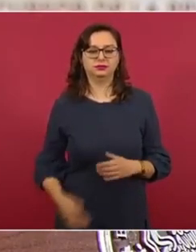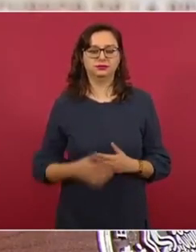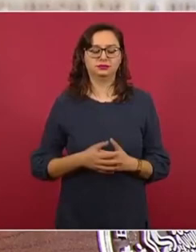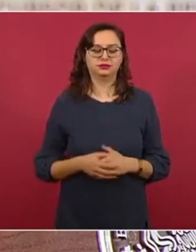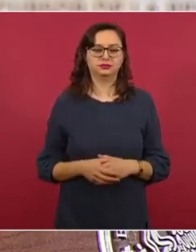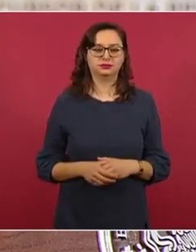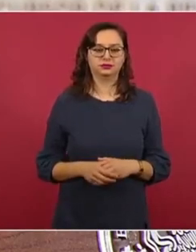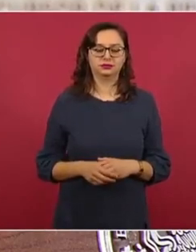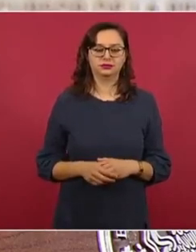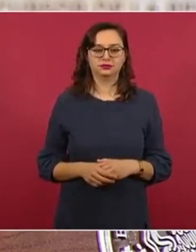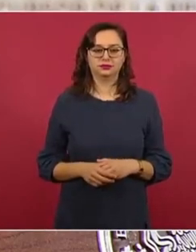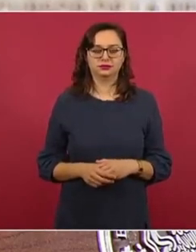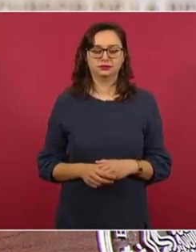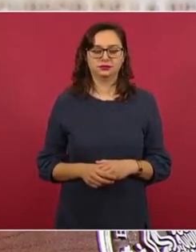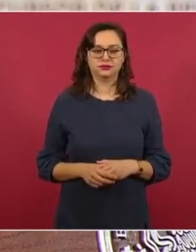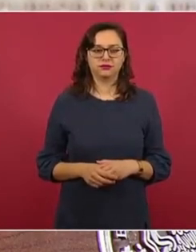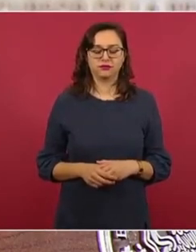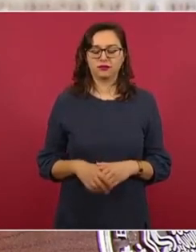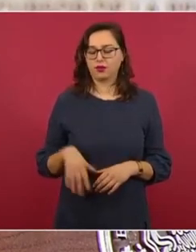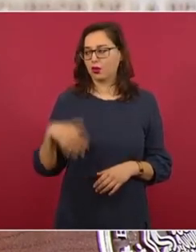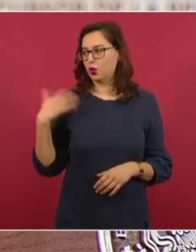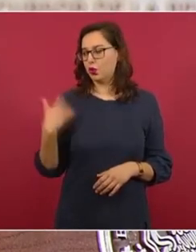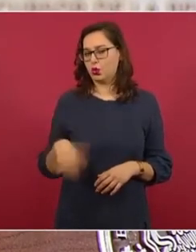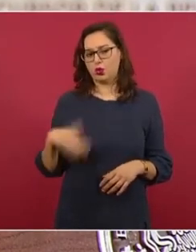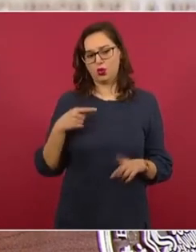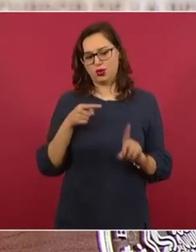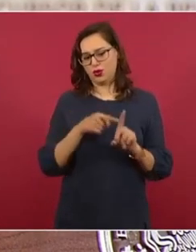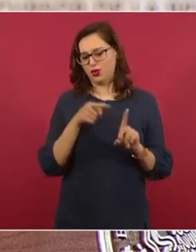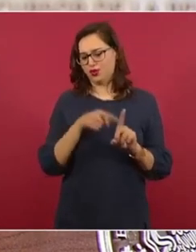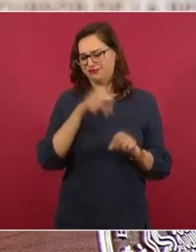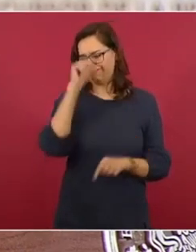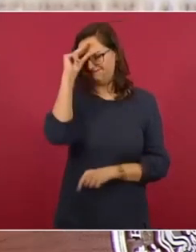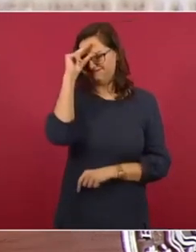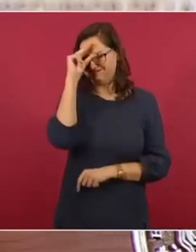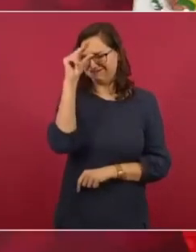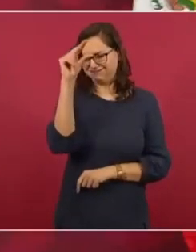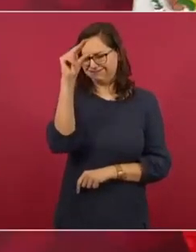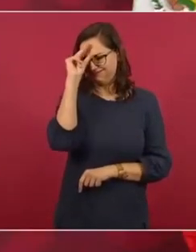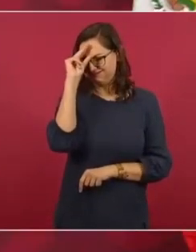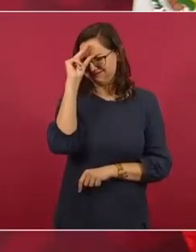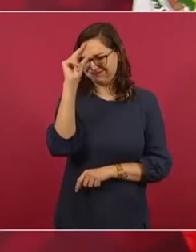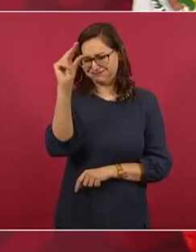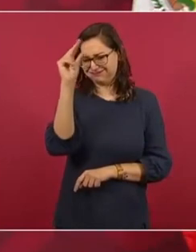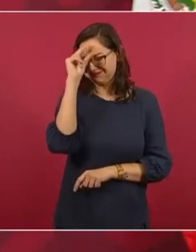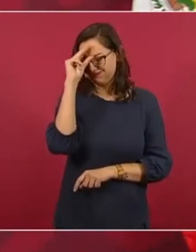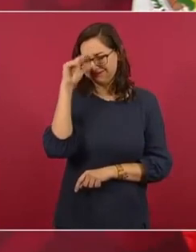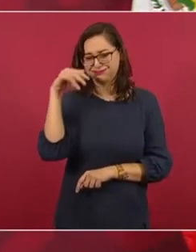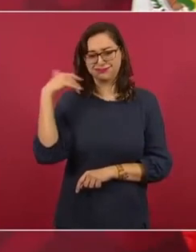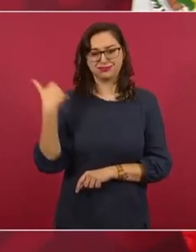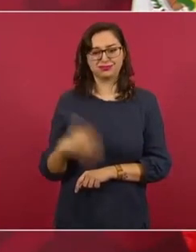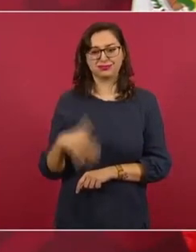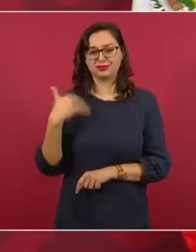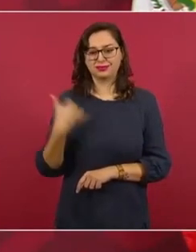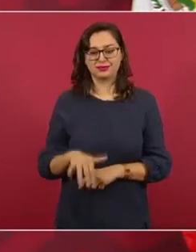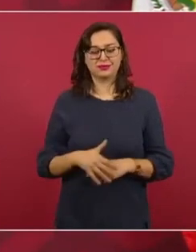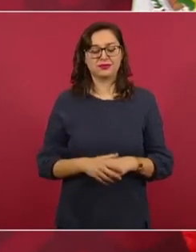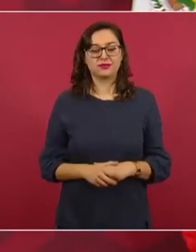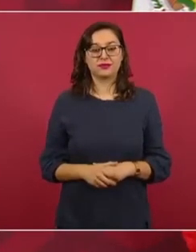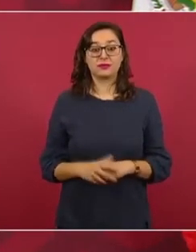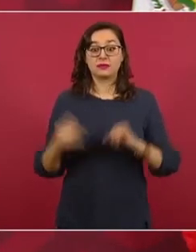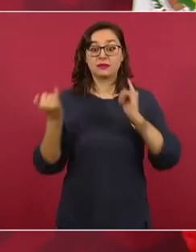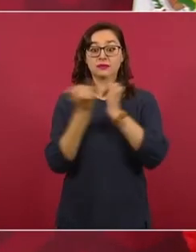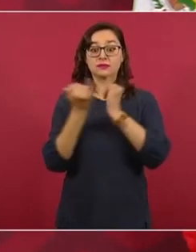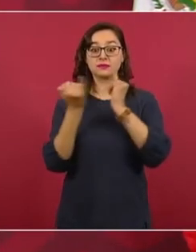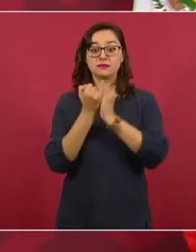Ese es inteligentísimo, está como la compañera de ayer,